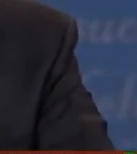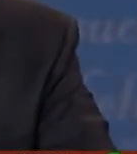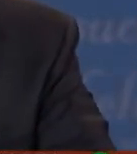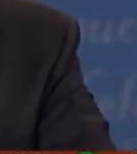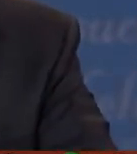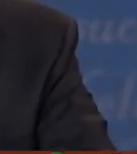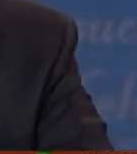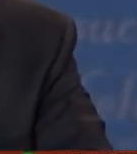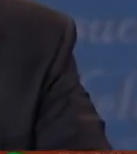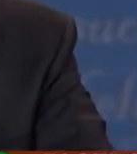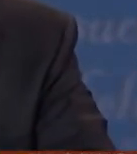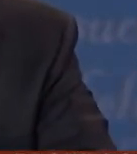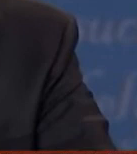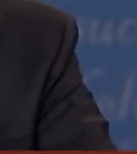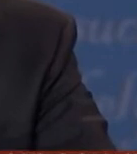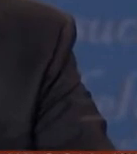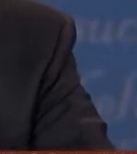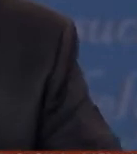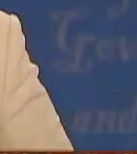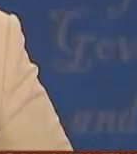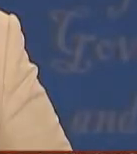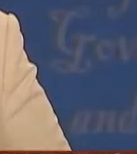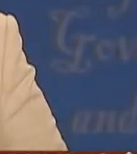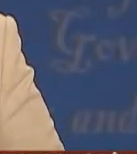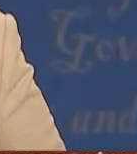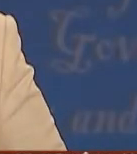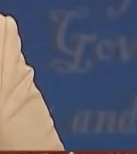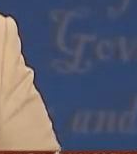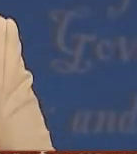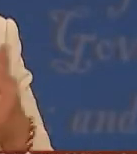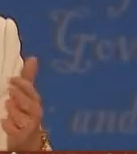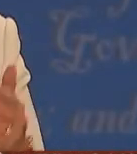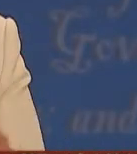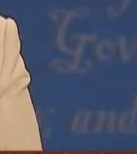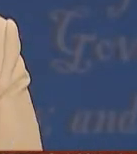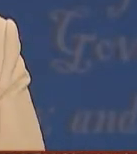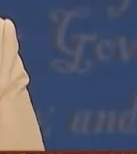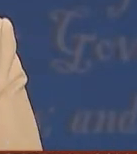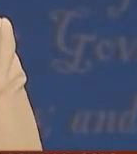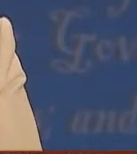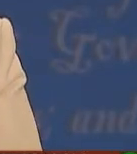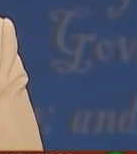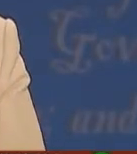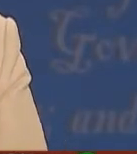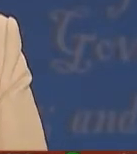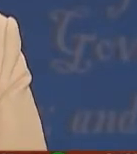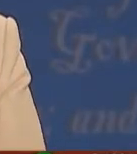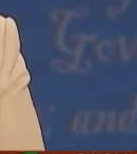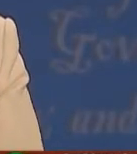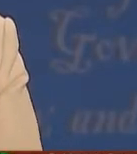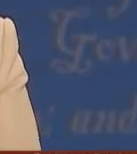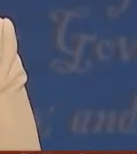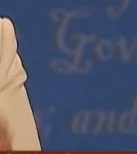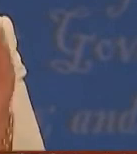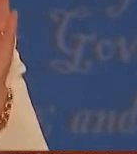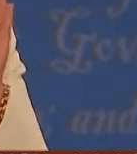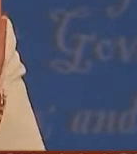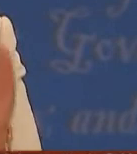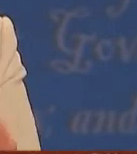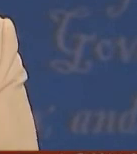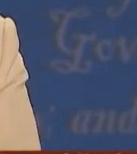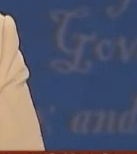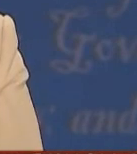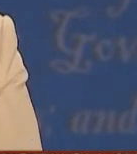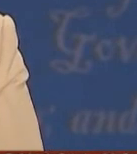política eso fue de lo que más se quejaron los internautas que pues parecía un pleito sin mucha más propuesta se